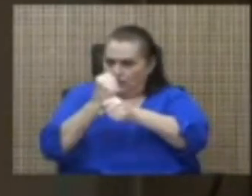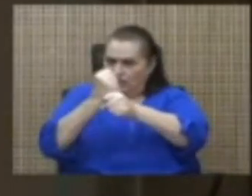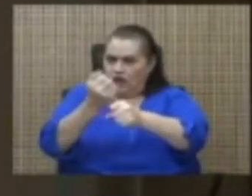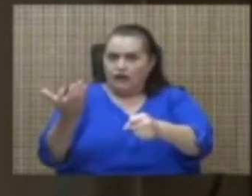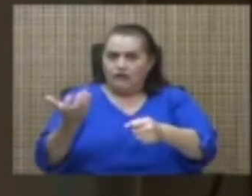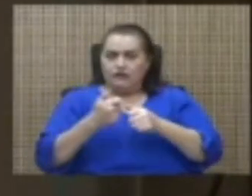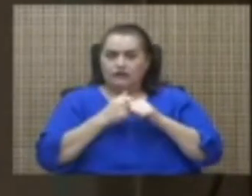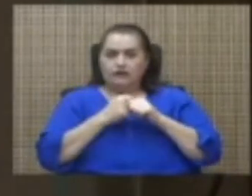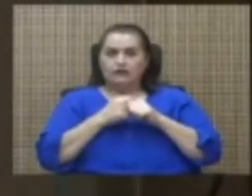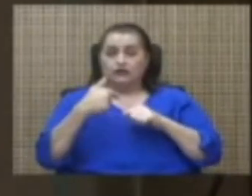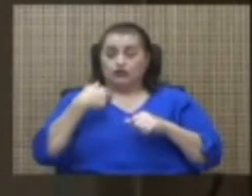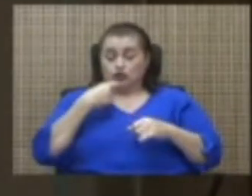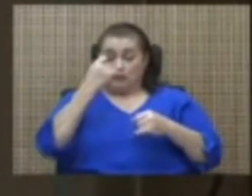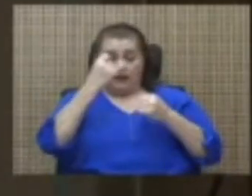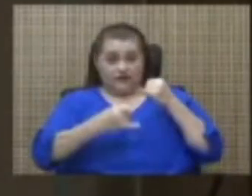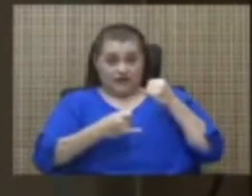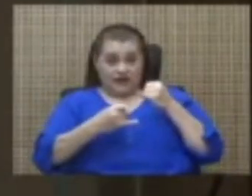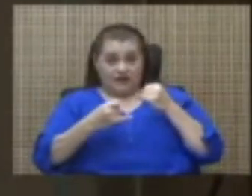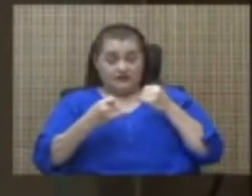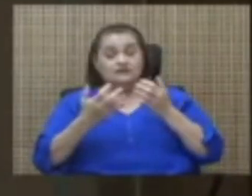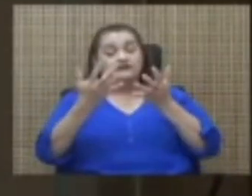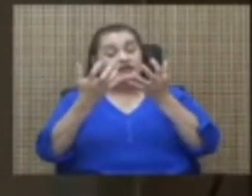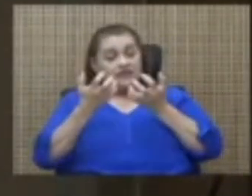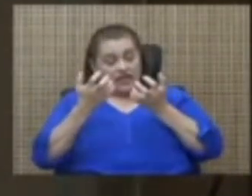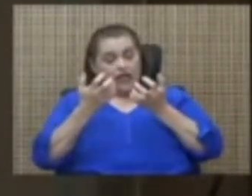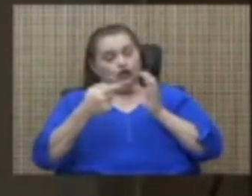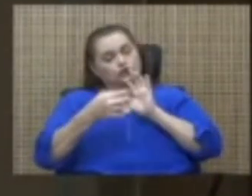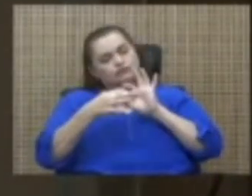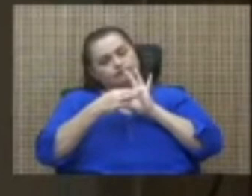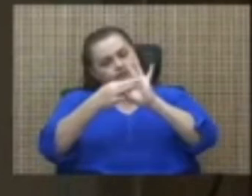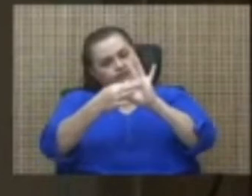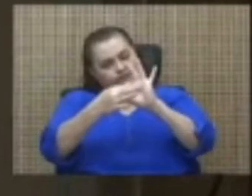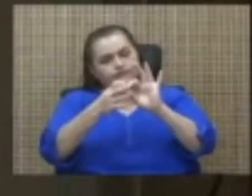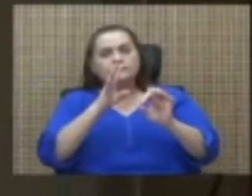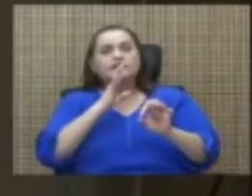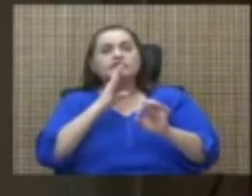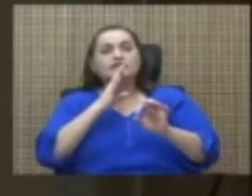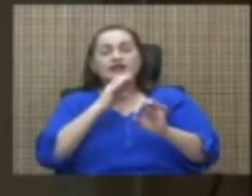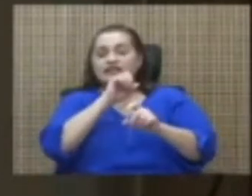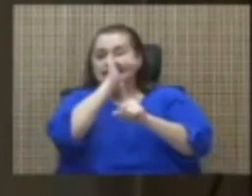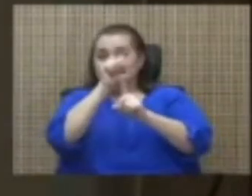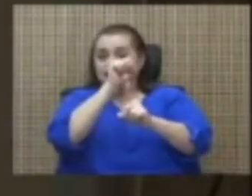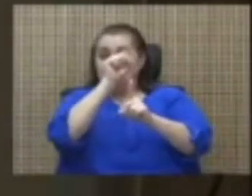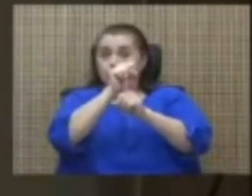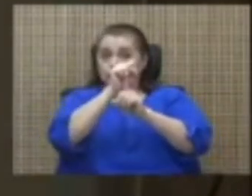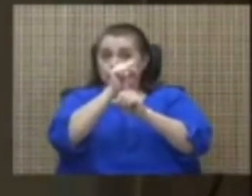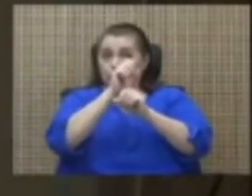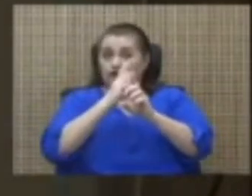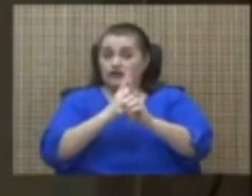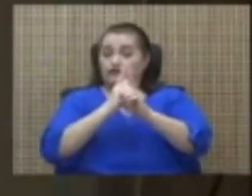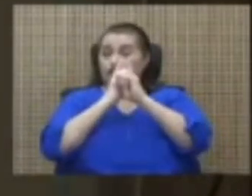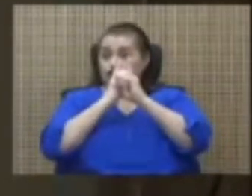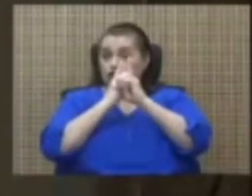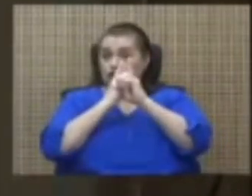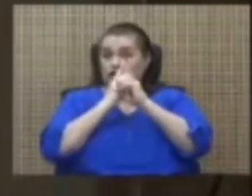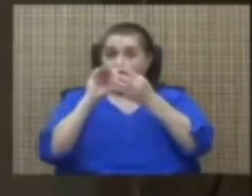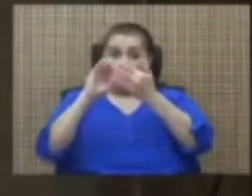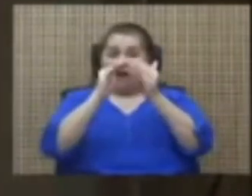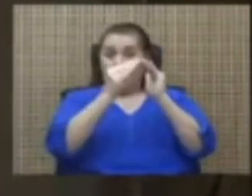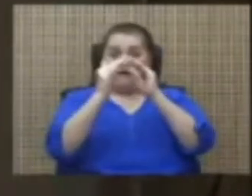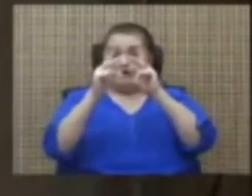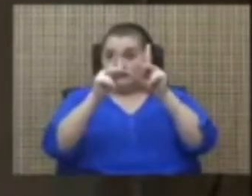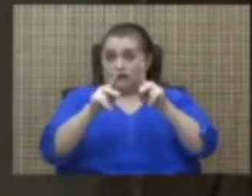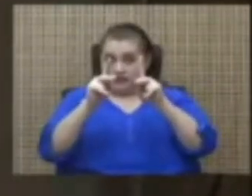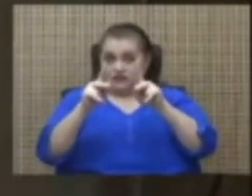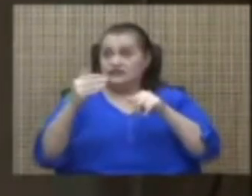Yo, para finalizar, quiero referirme a la situación de la Defensoría de los Habitantes, en